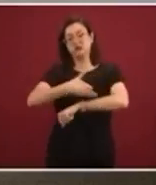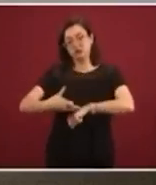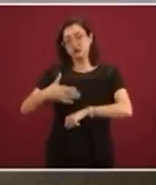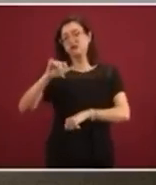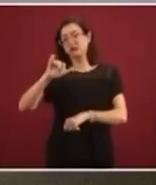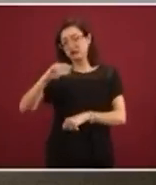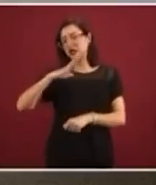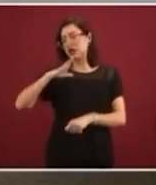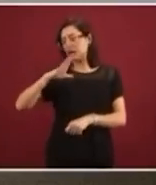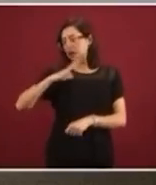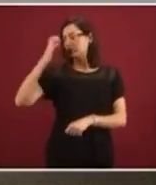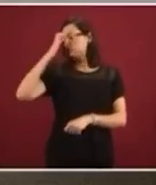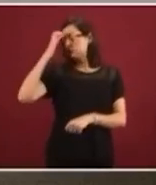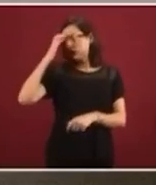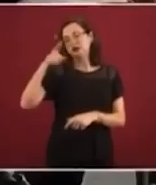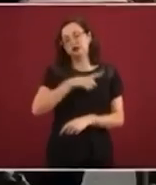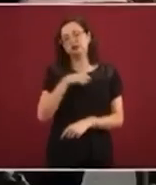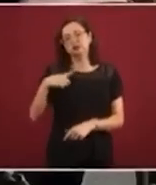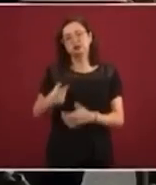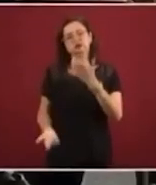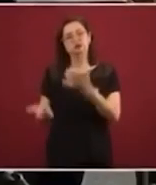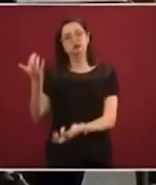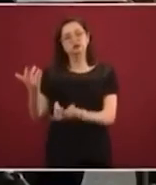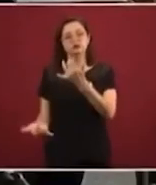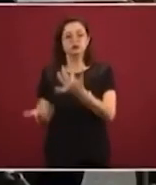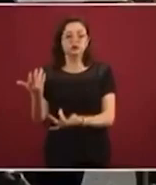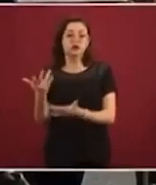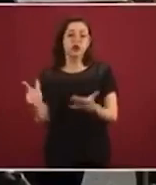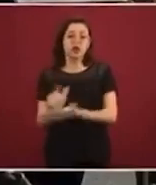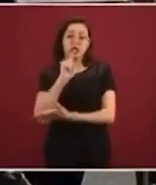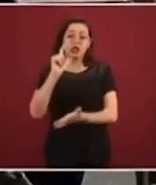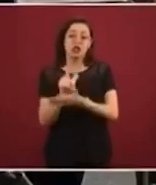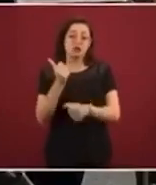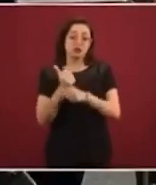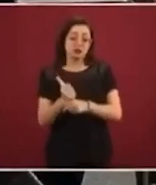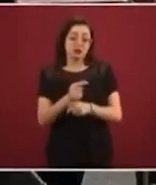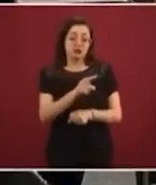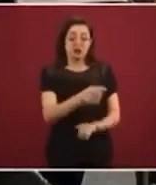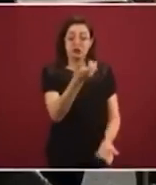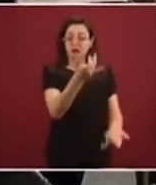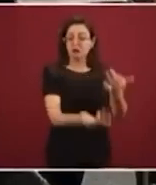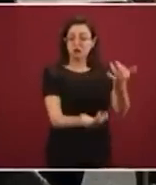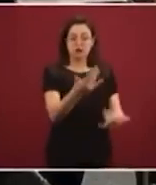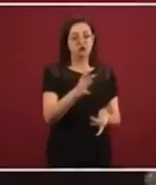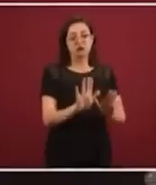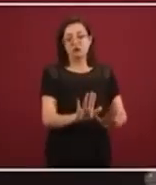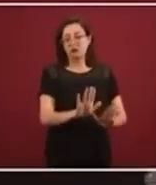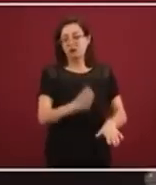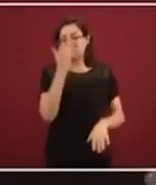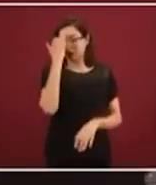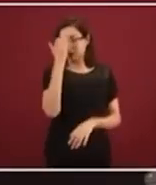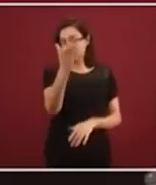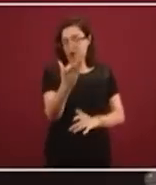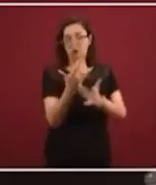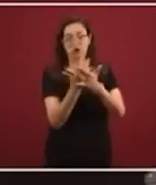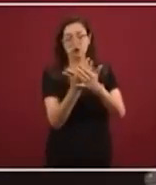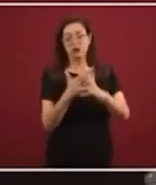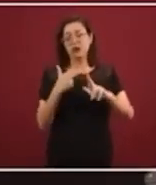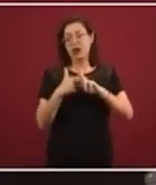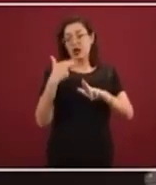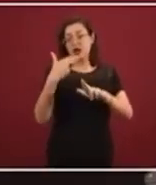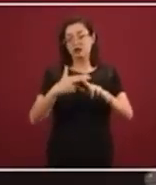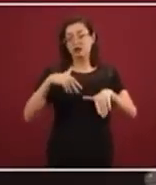expliqué hace unos días, es en virtud de la Ley de Víctimas que contempla la necesidad de mantener la posibilidad de